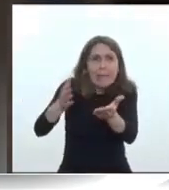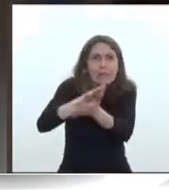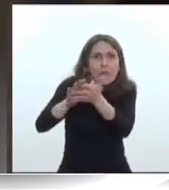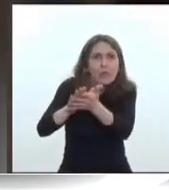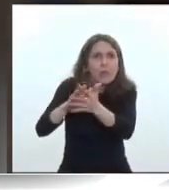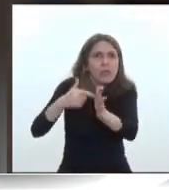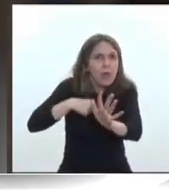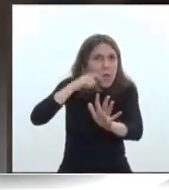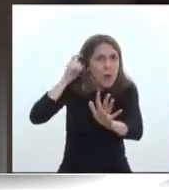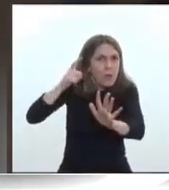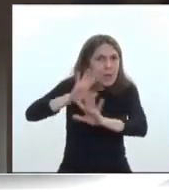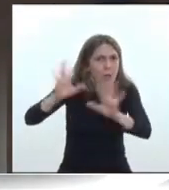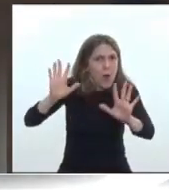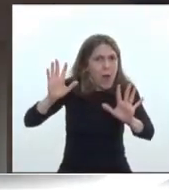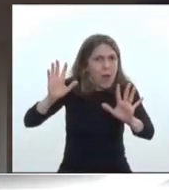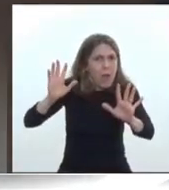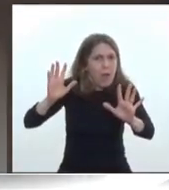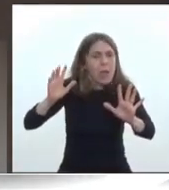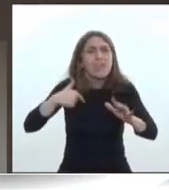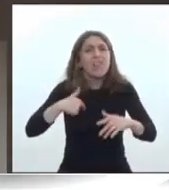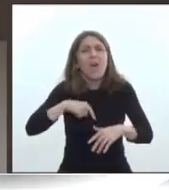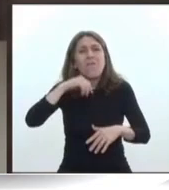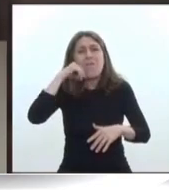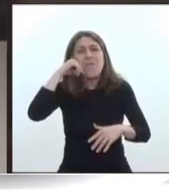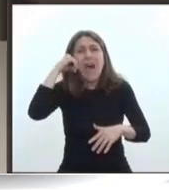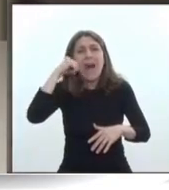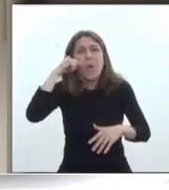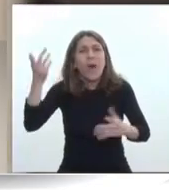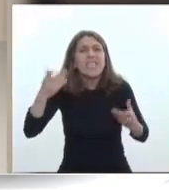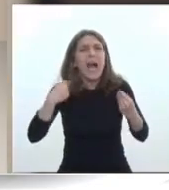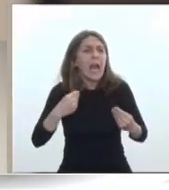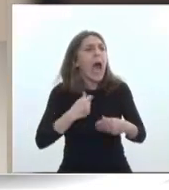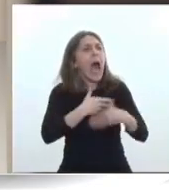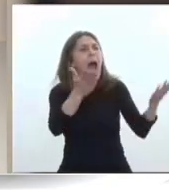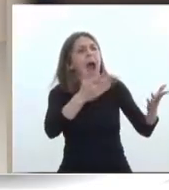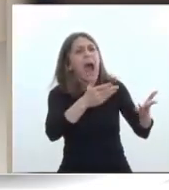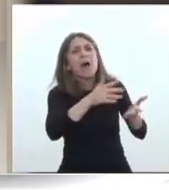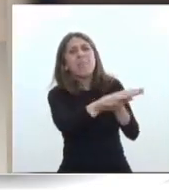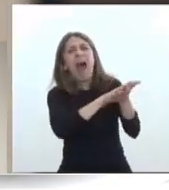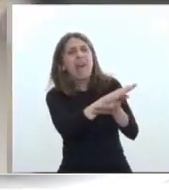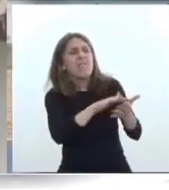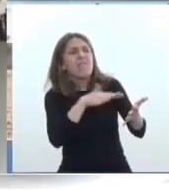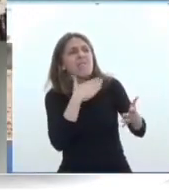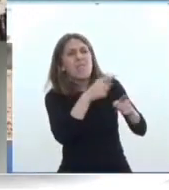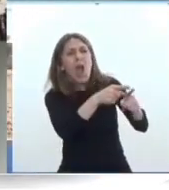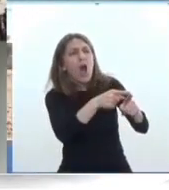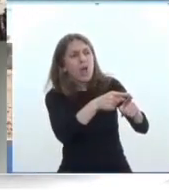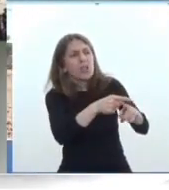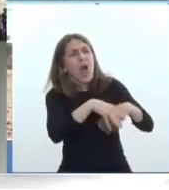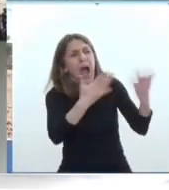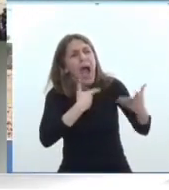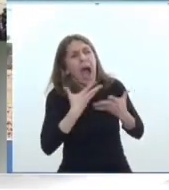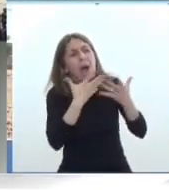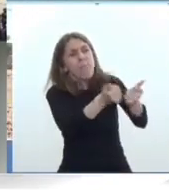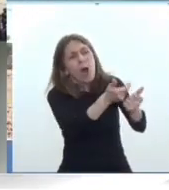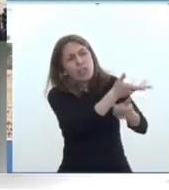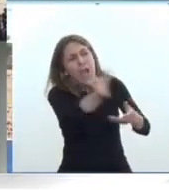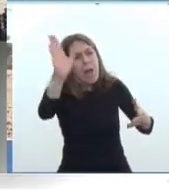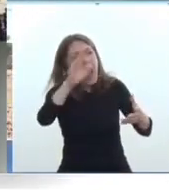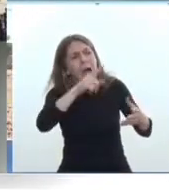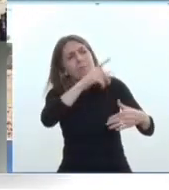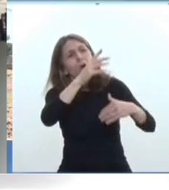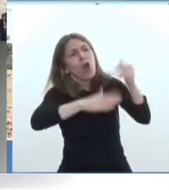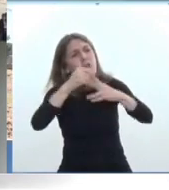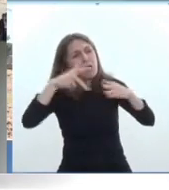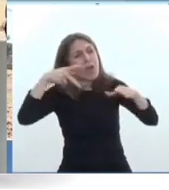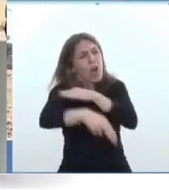lo que me avergüenza es que el Estado le dé vía libre a los pícaros para especular, para romper el trabajo, para destruir el crecimiento y